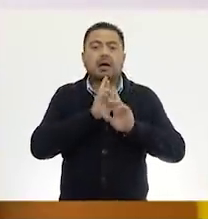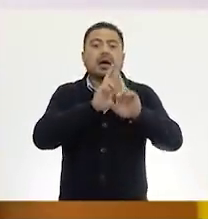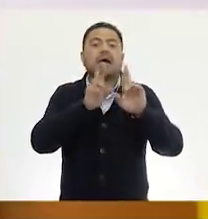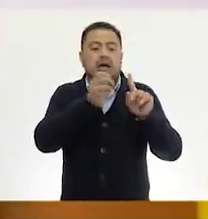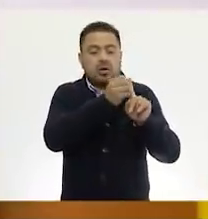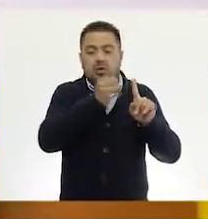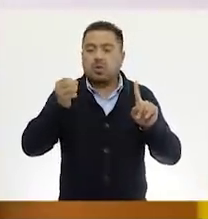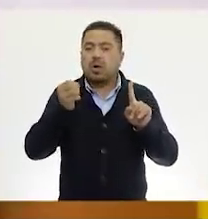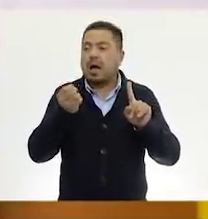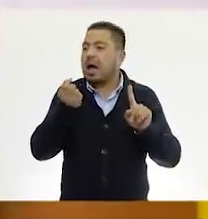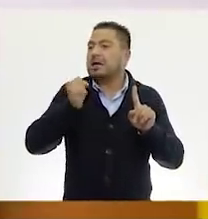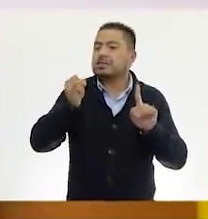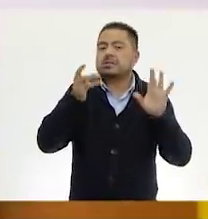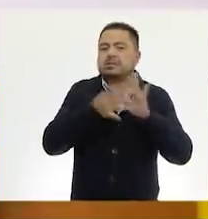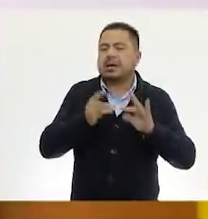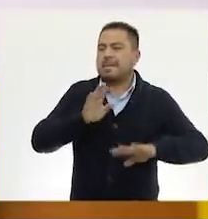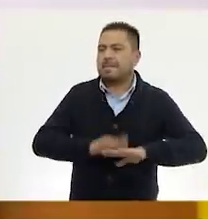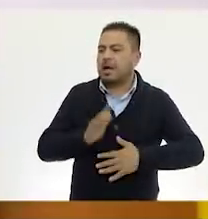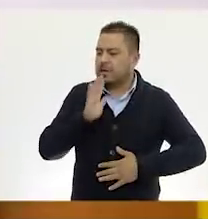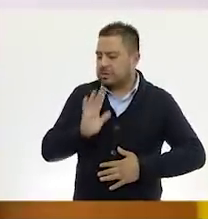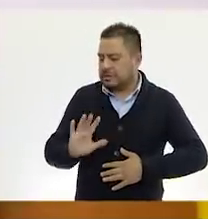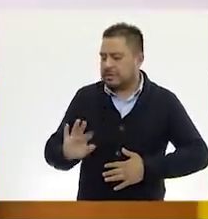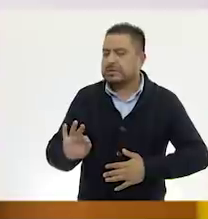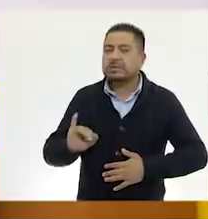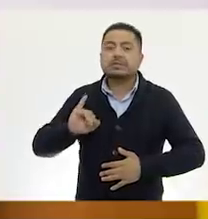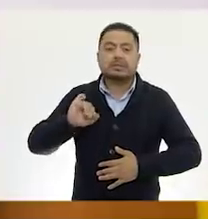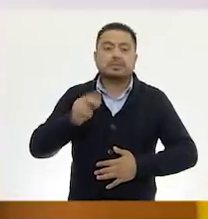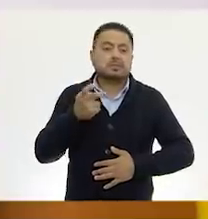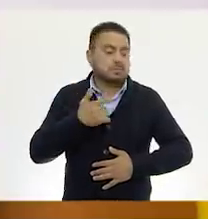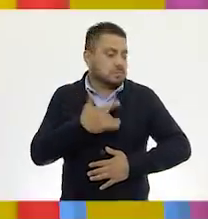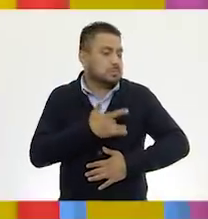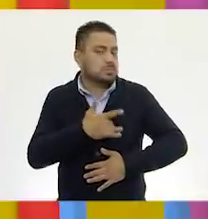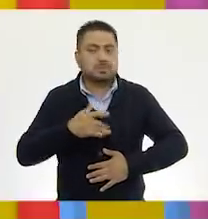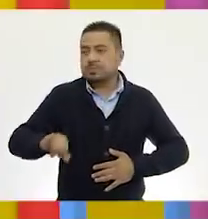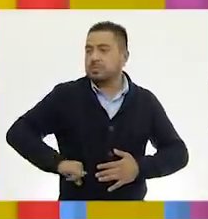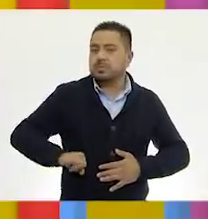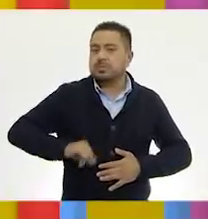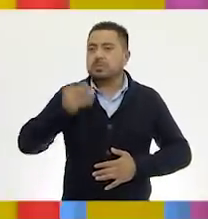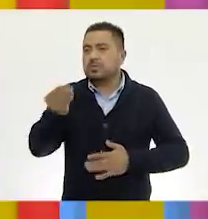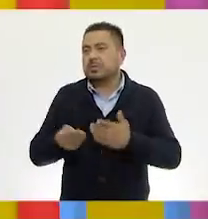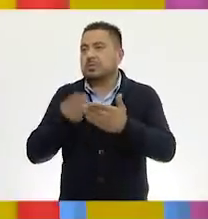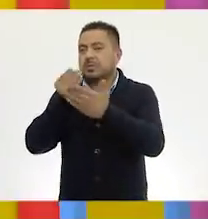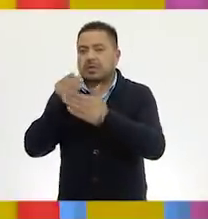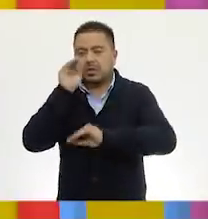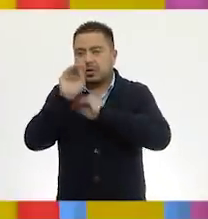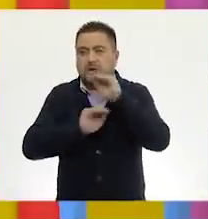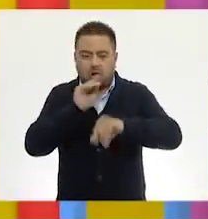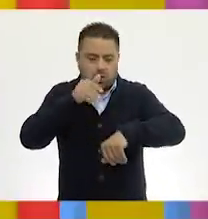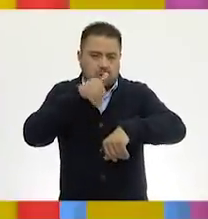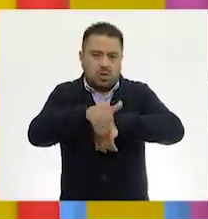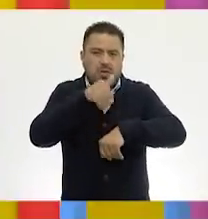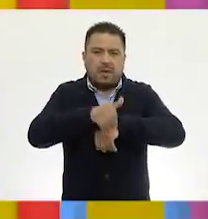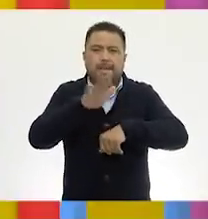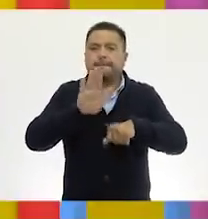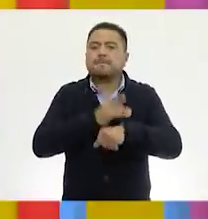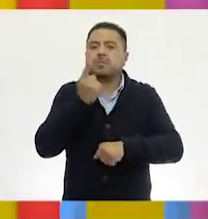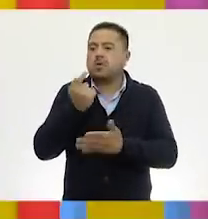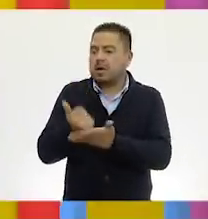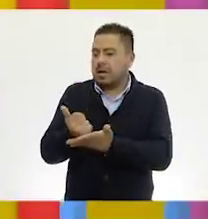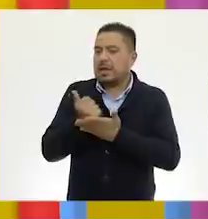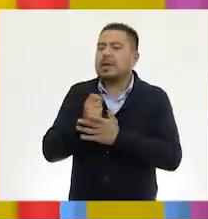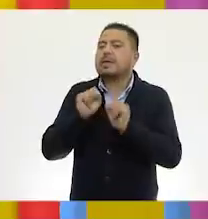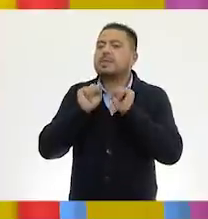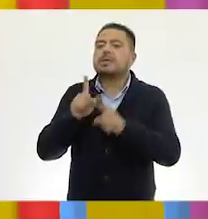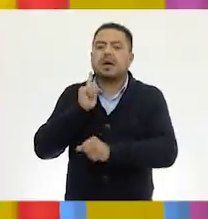que de cierta forma podemos decir es muy sencillo. No, pero me parece muy interesante darle esta estructura a los números porque nos ayuda